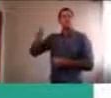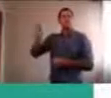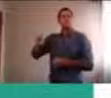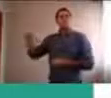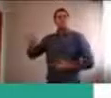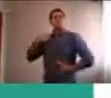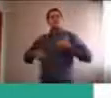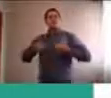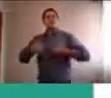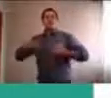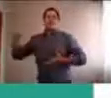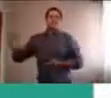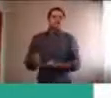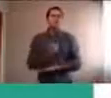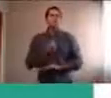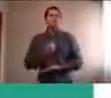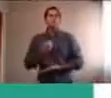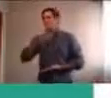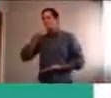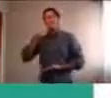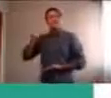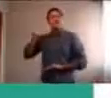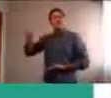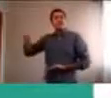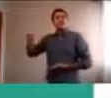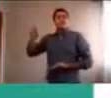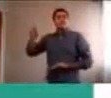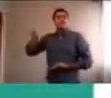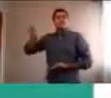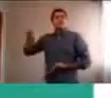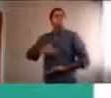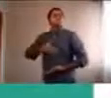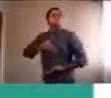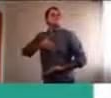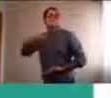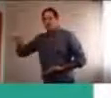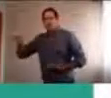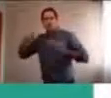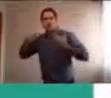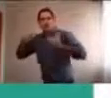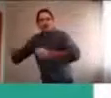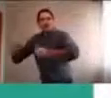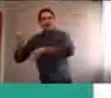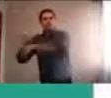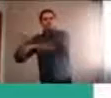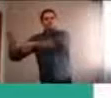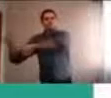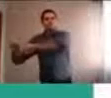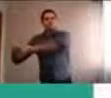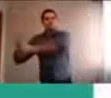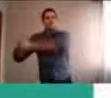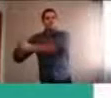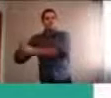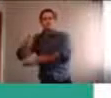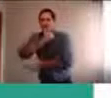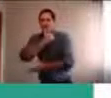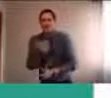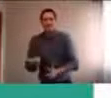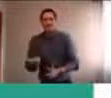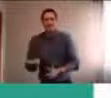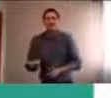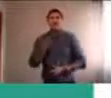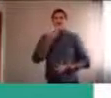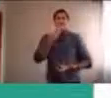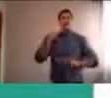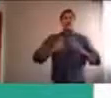porque no se sienten que tienen las habilidades para poder enseñar a sus hijos. Alumnos que pueden seguir las clases y otros que no las pueden seguir.